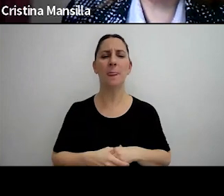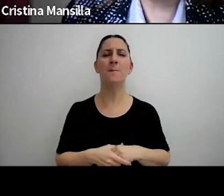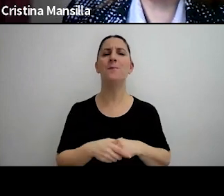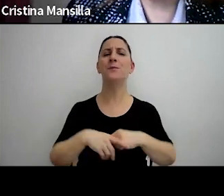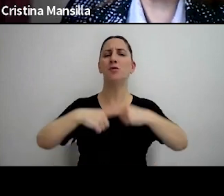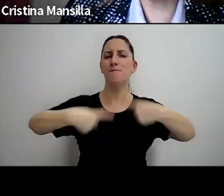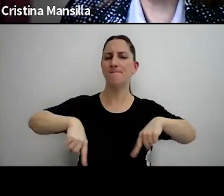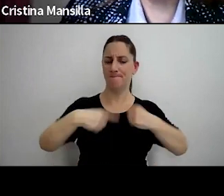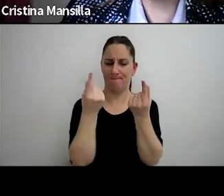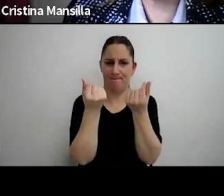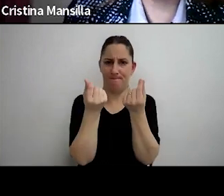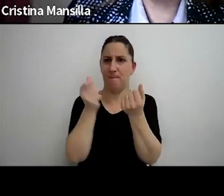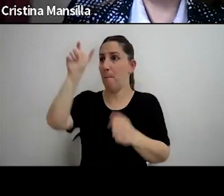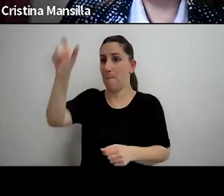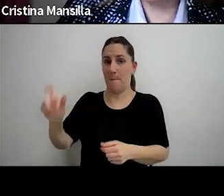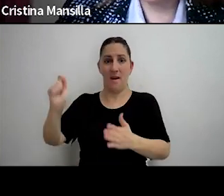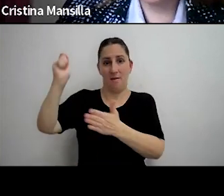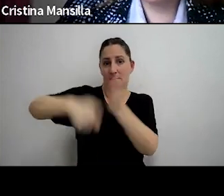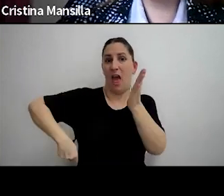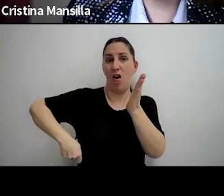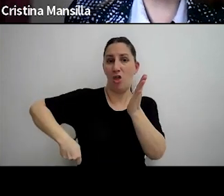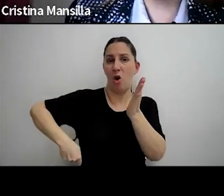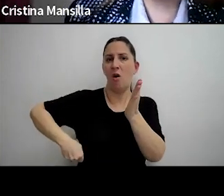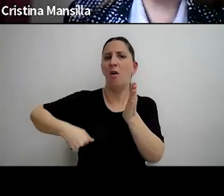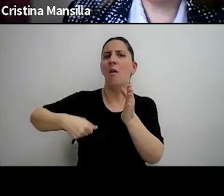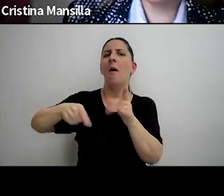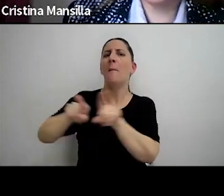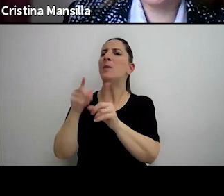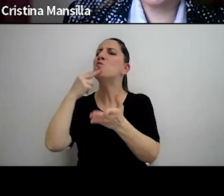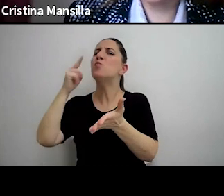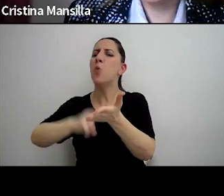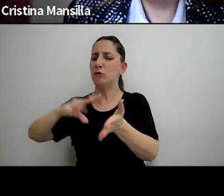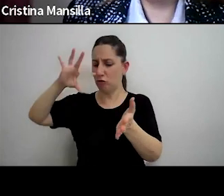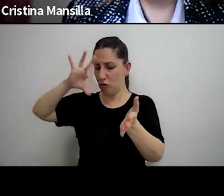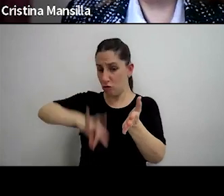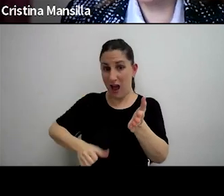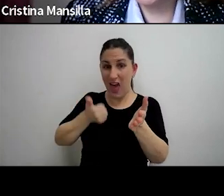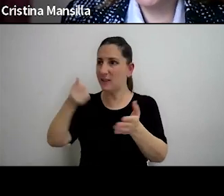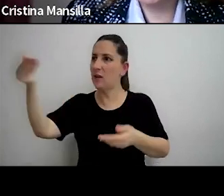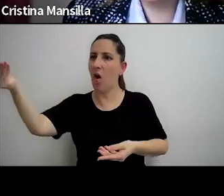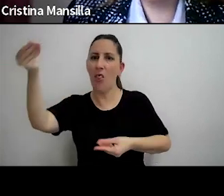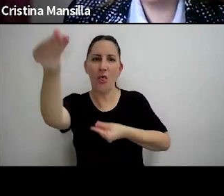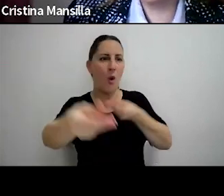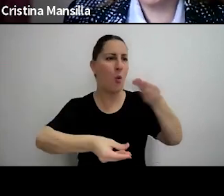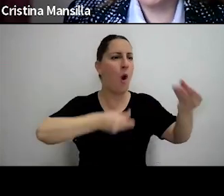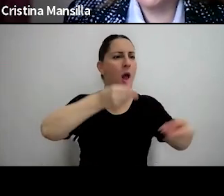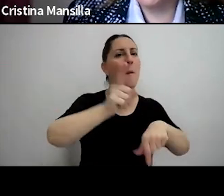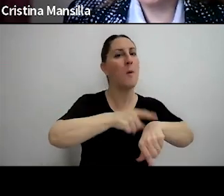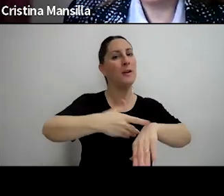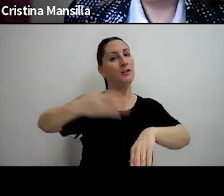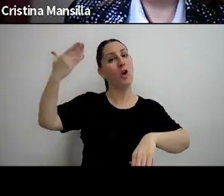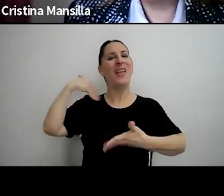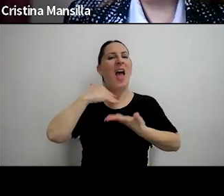que representa para un empleador quizás devolver impuesto a las ganancias que se retuvo sobre los